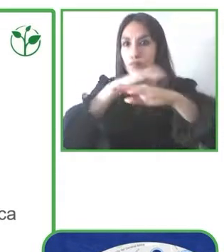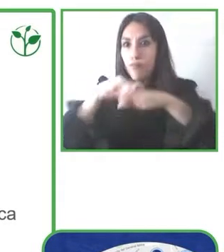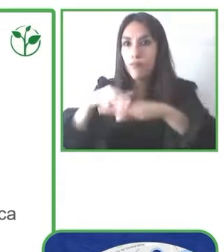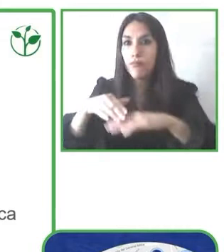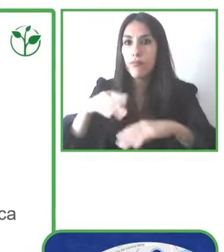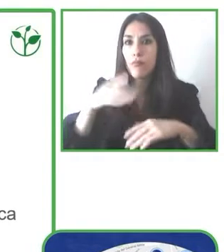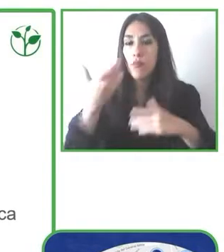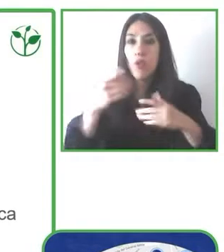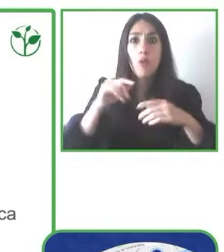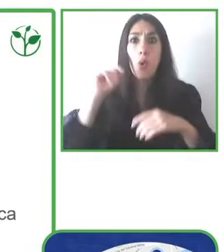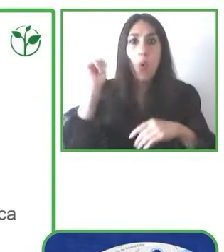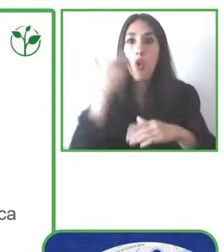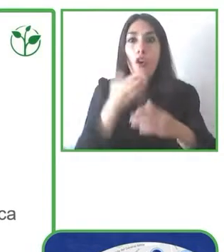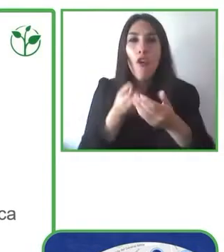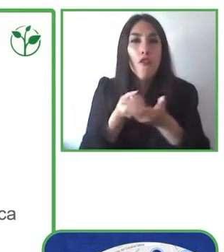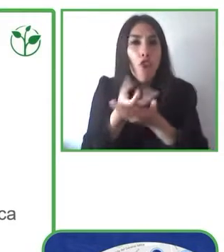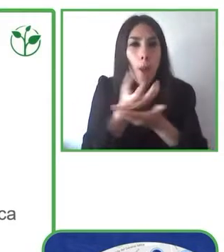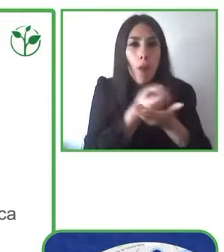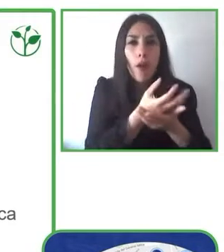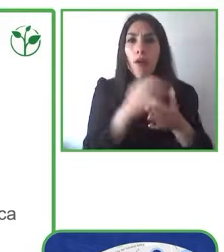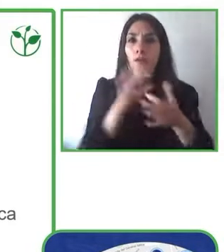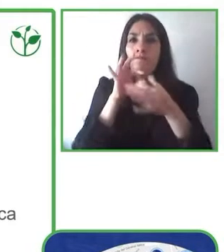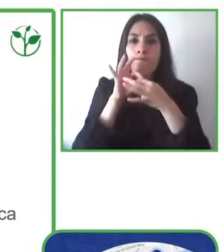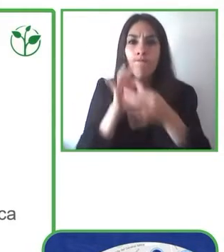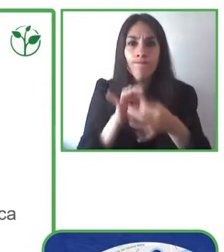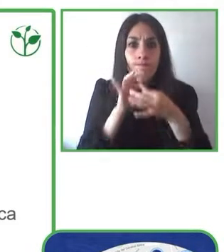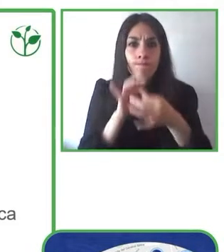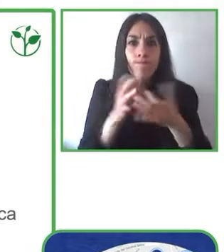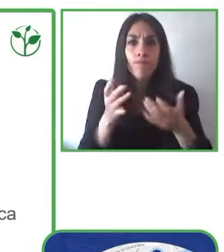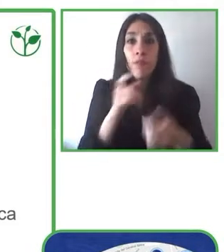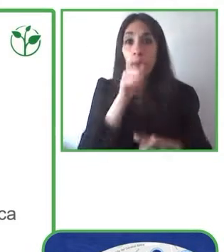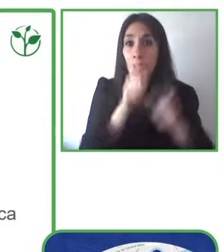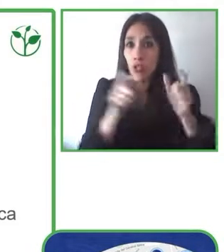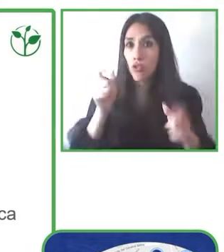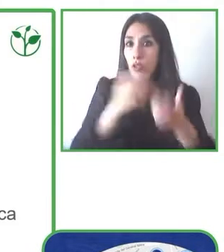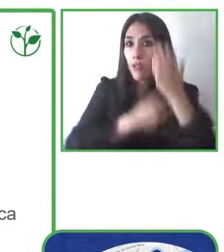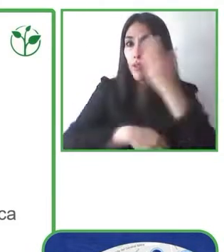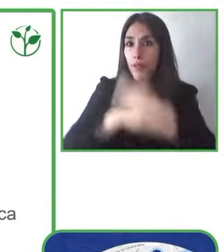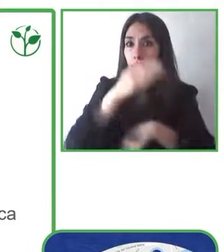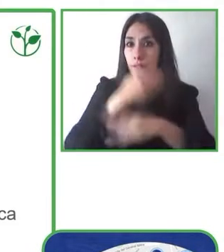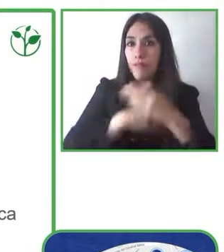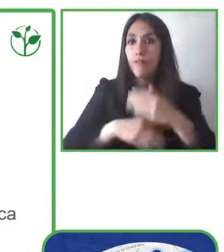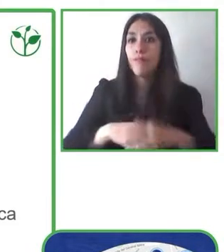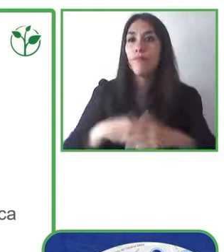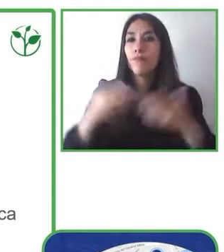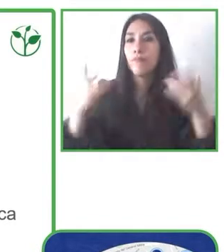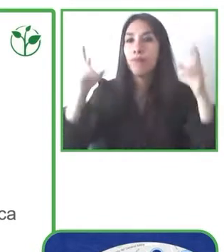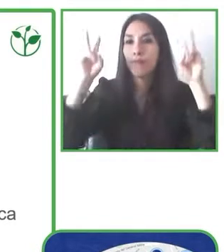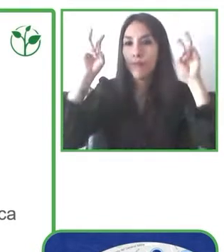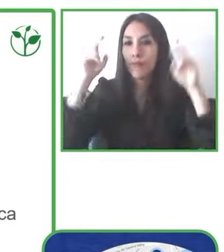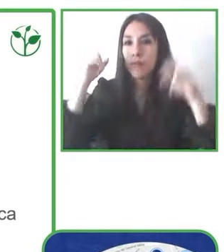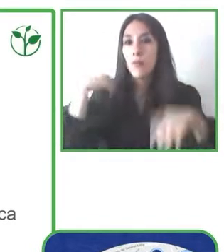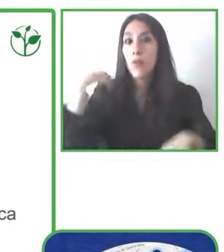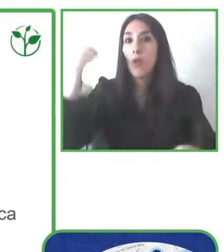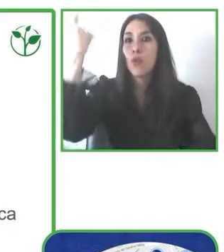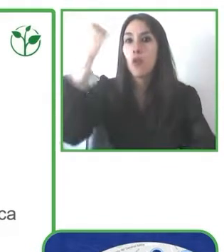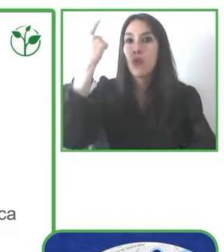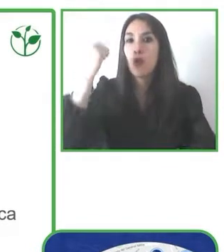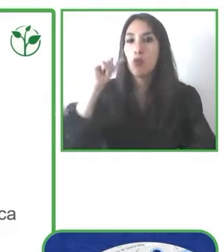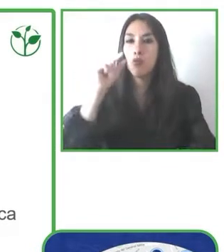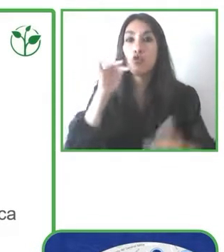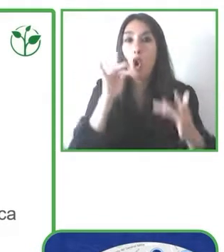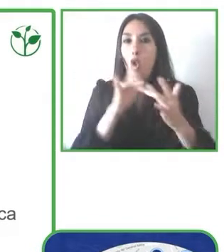personas con discapacidad en el sentido general, porque a nivel personal yo detecté también que había una falta de conocimiento,